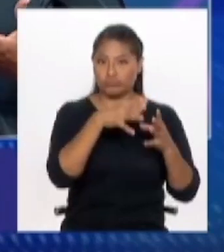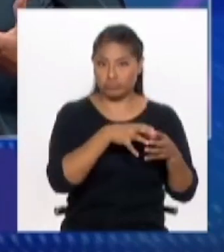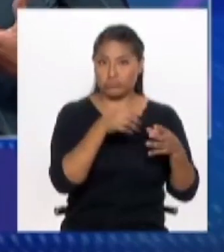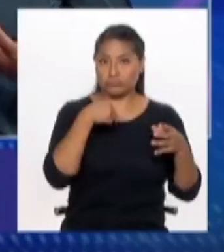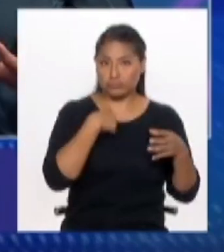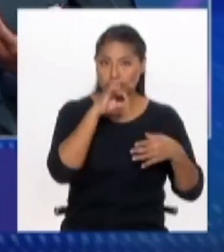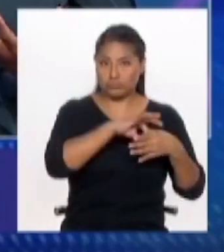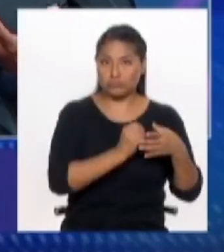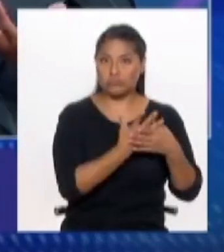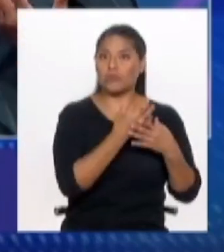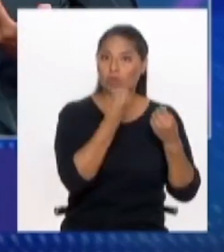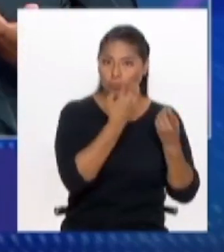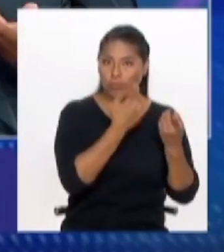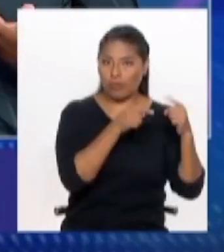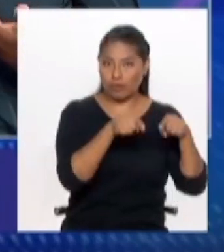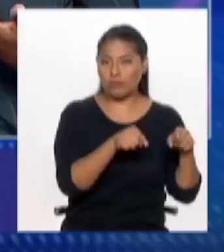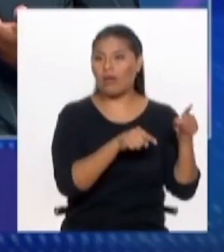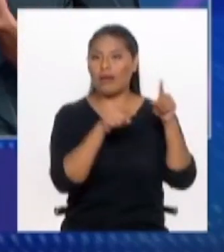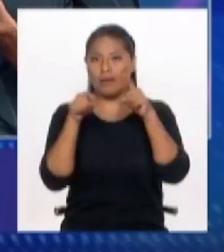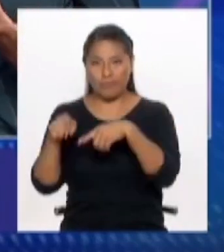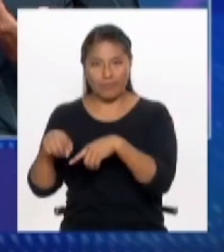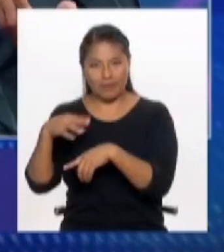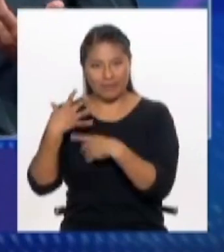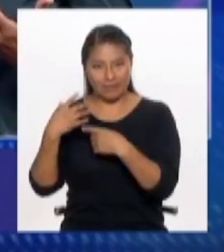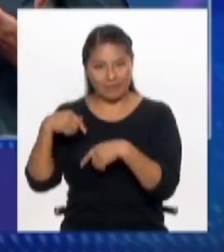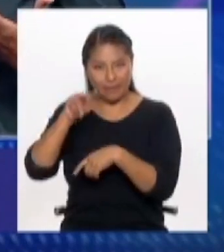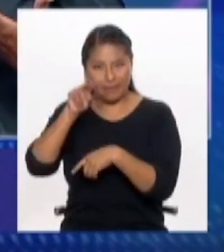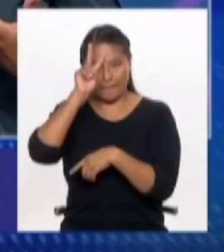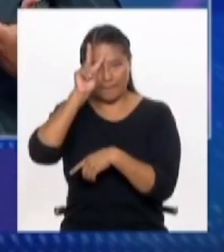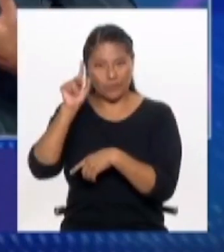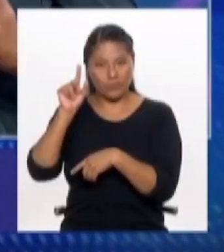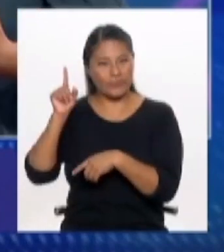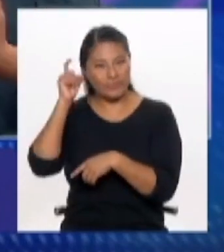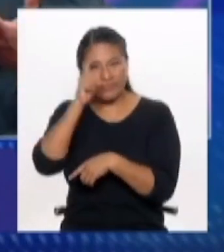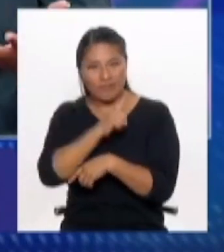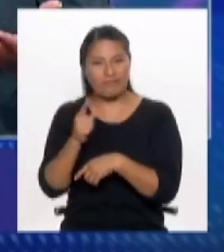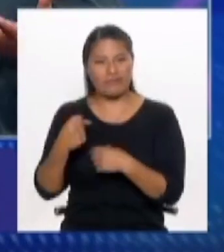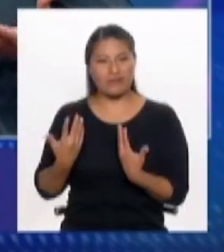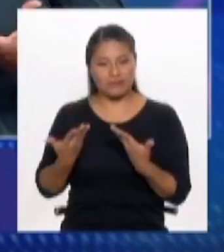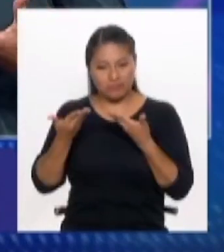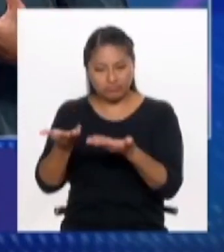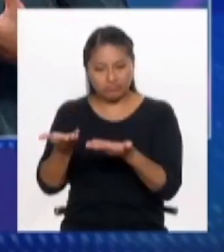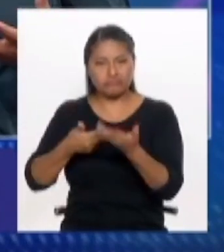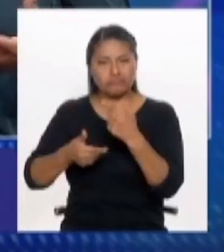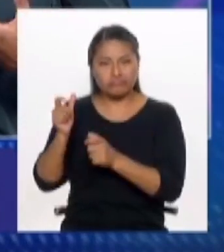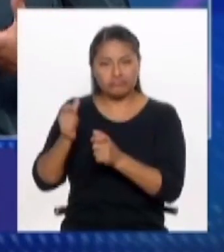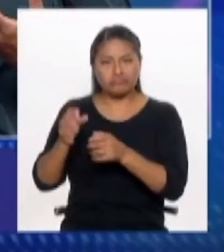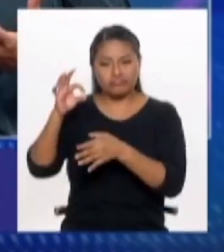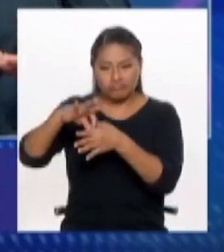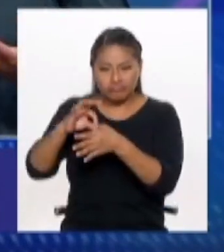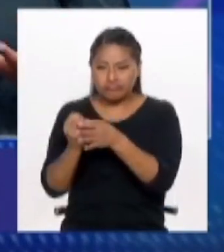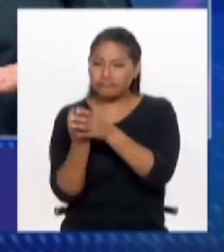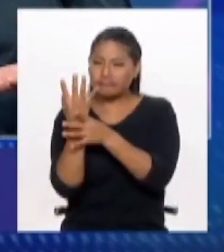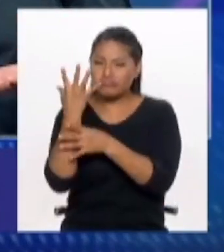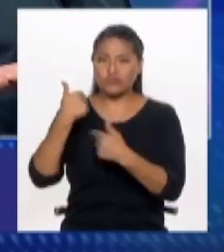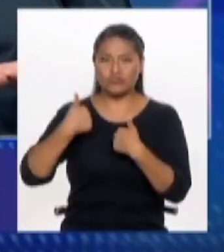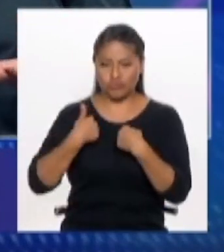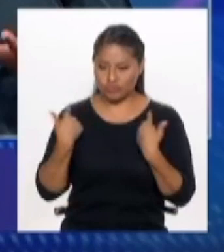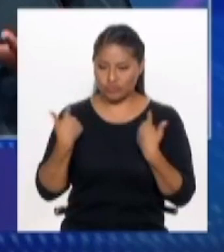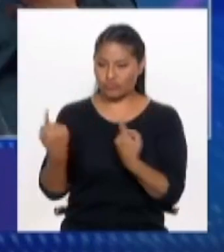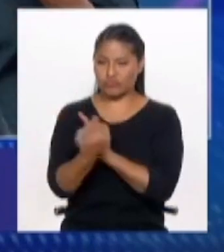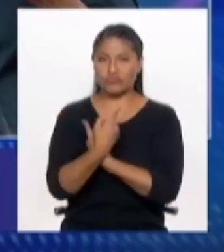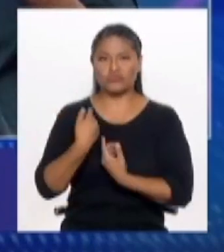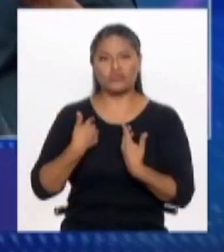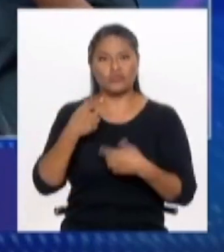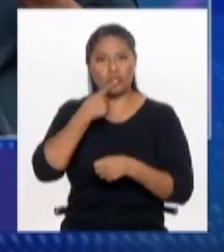¿Por qué aquí nos cuesta tanto, también porque es una responsabilidad de los ciudadanos, por qué nos cuesta tanto involucrarnos con la gestión del lugar donde nosotros vivimos?